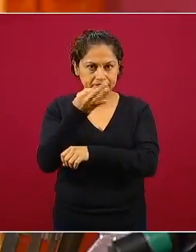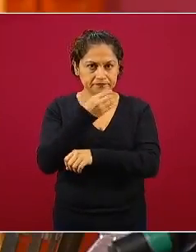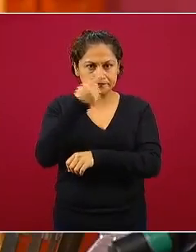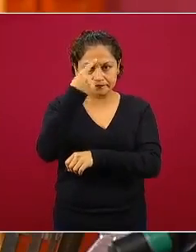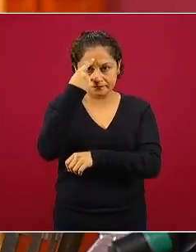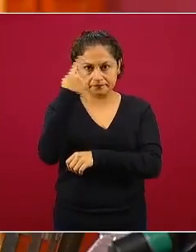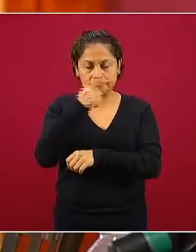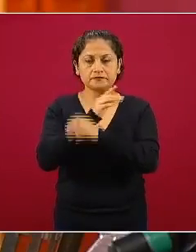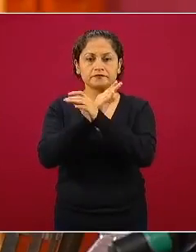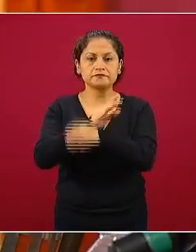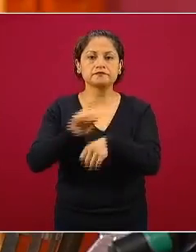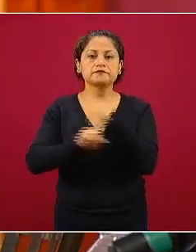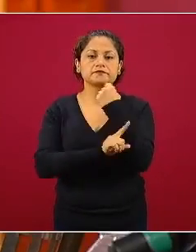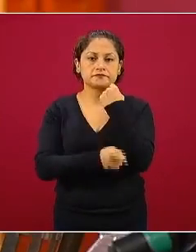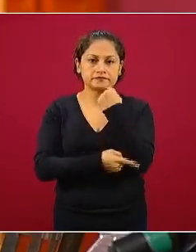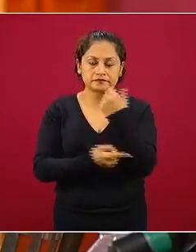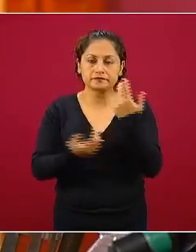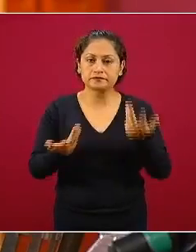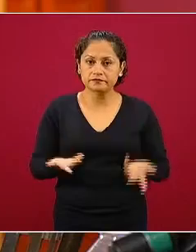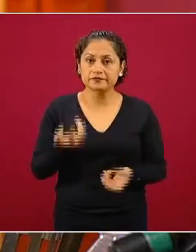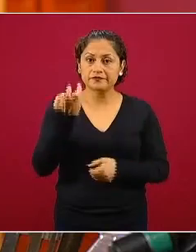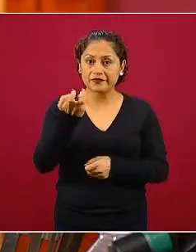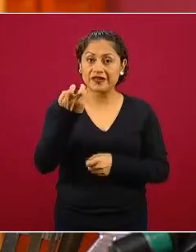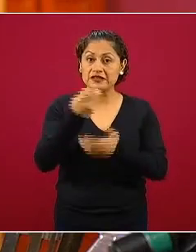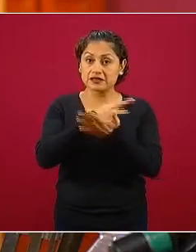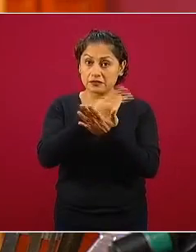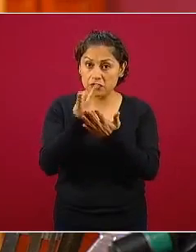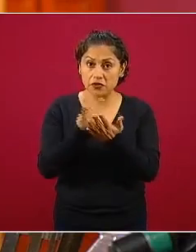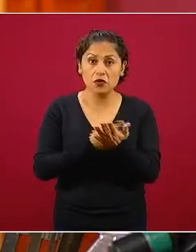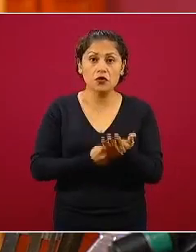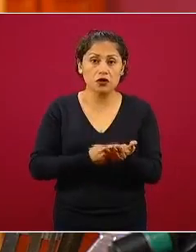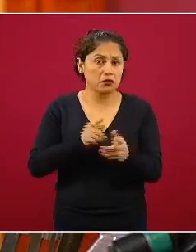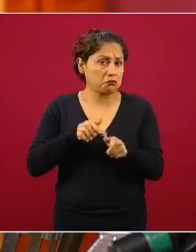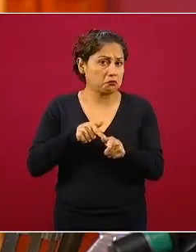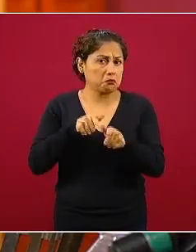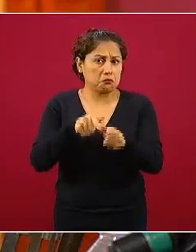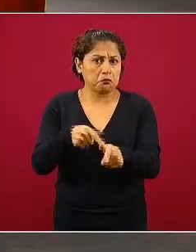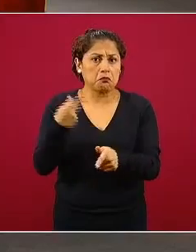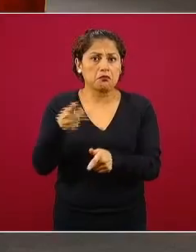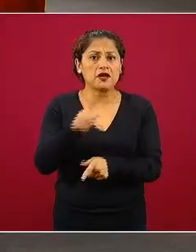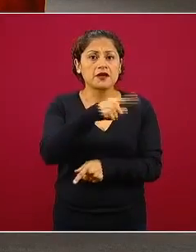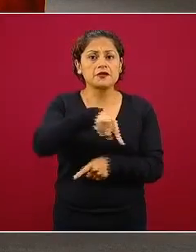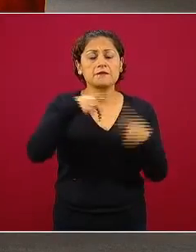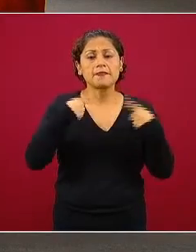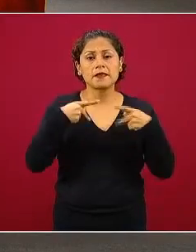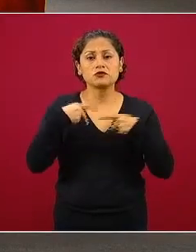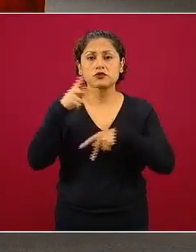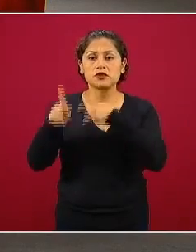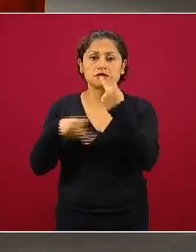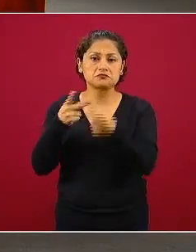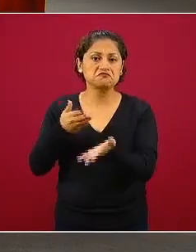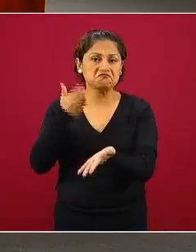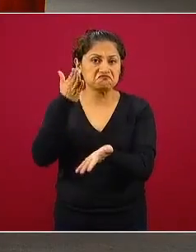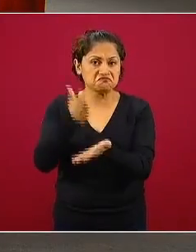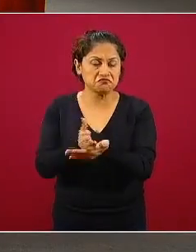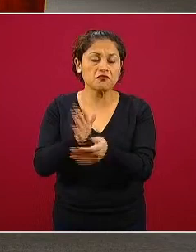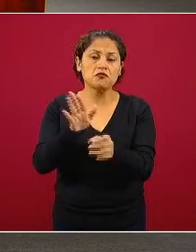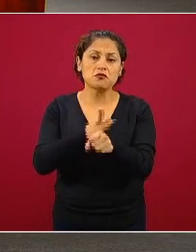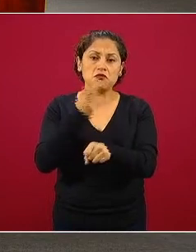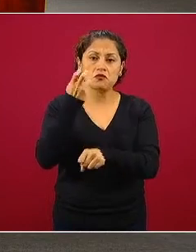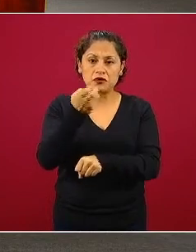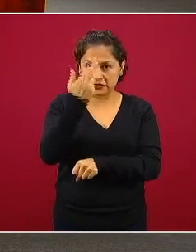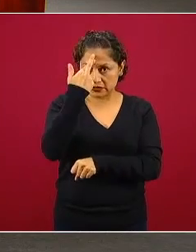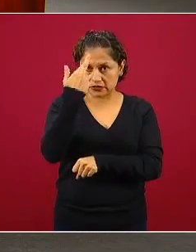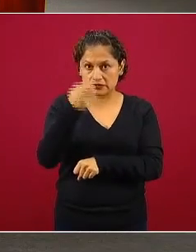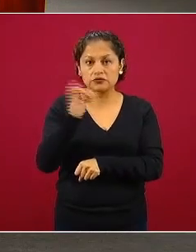importantes y esto efectivamente puede inducir que se pierda la efectividad poblacional de los programas de